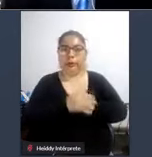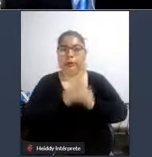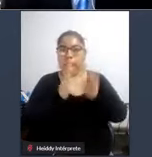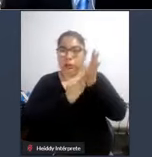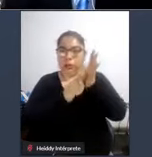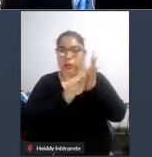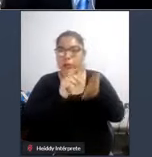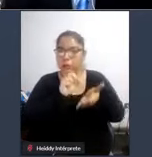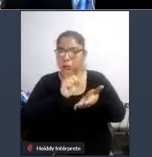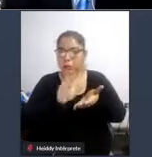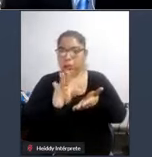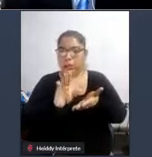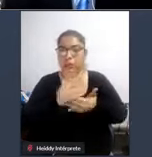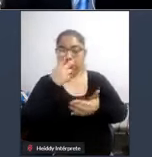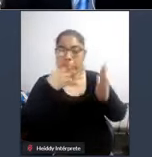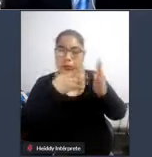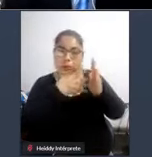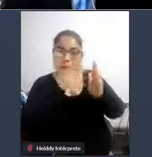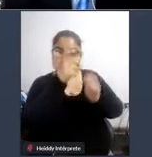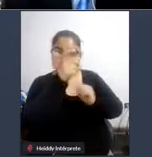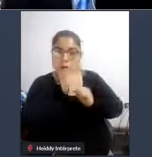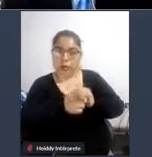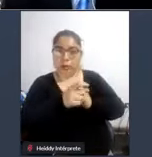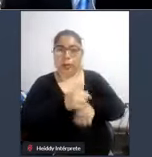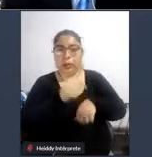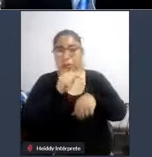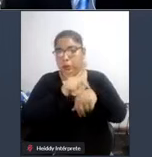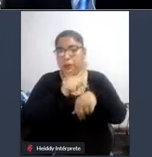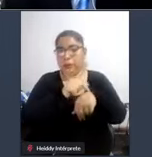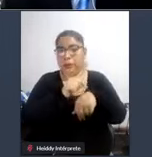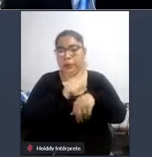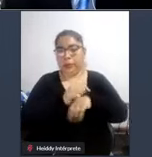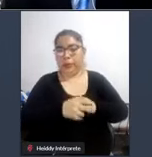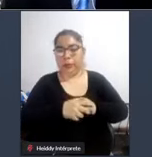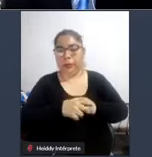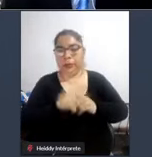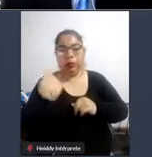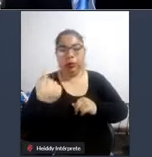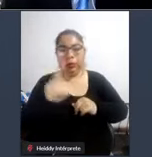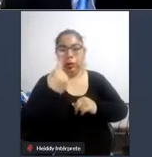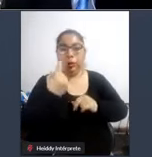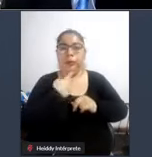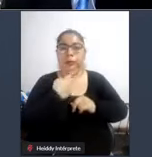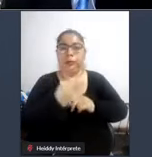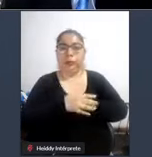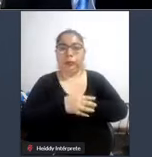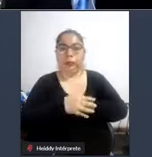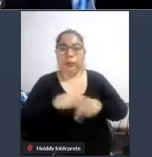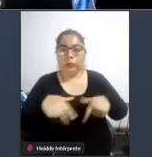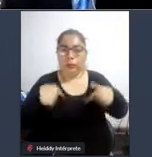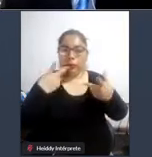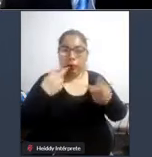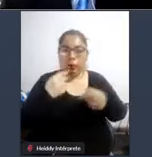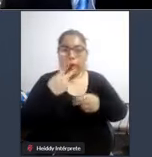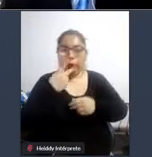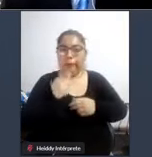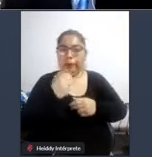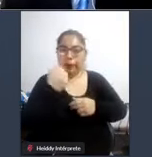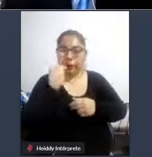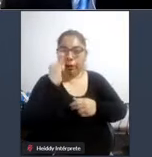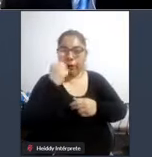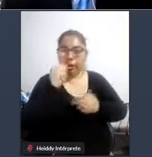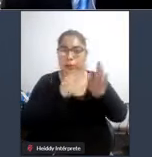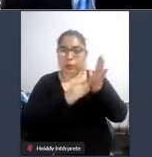inscripción presencial y que toma tiempo y una de las condiciones para poder inscribirse en el sistema de salud